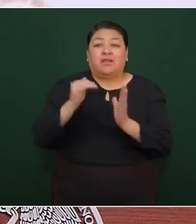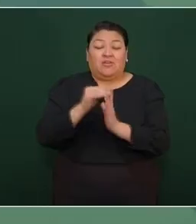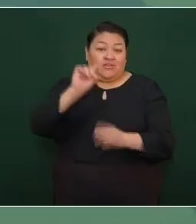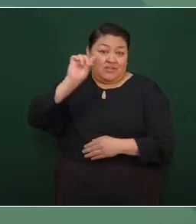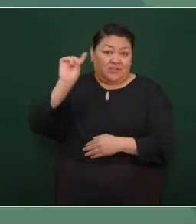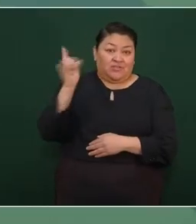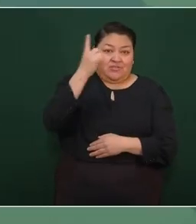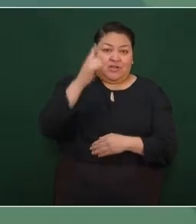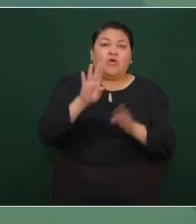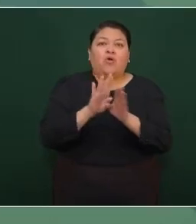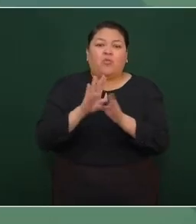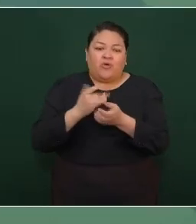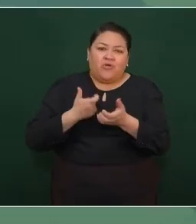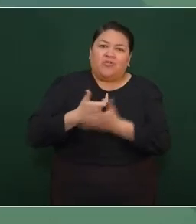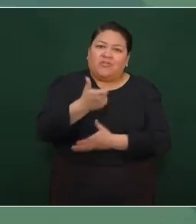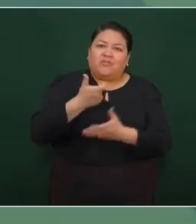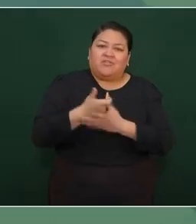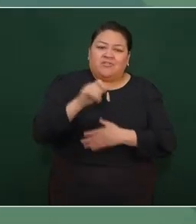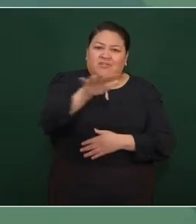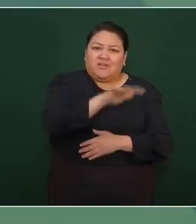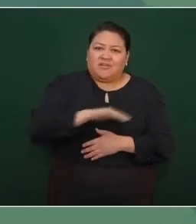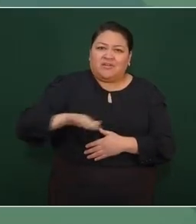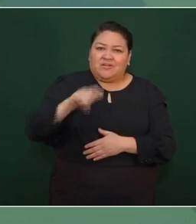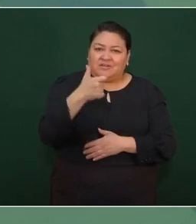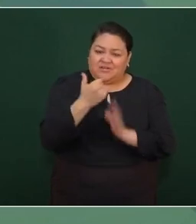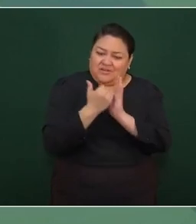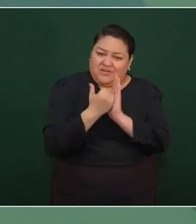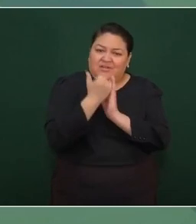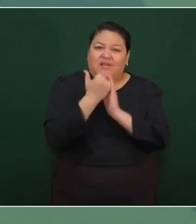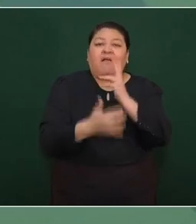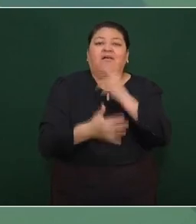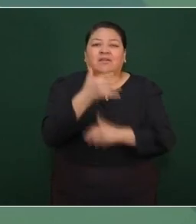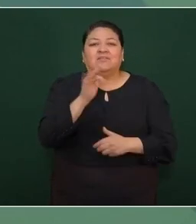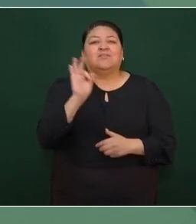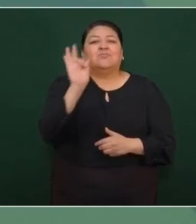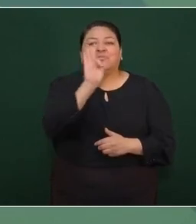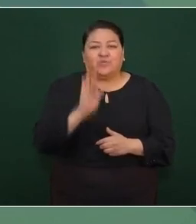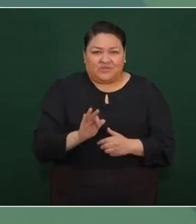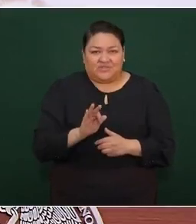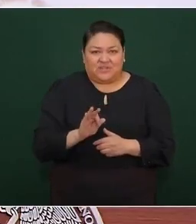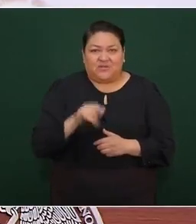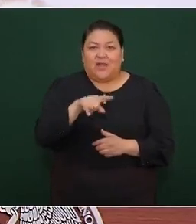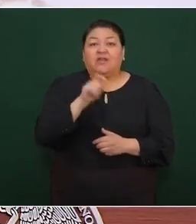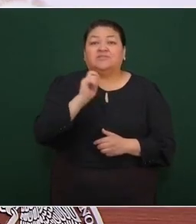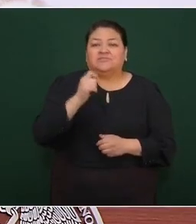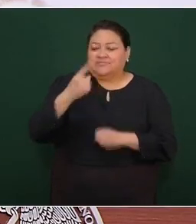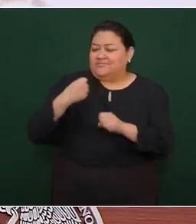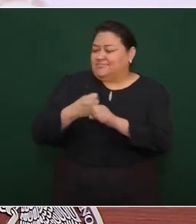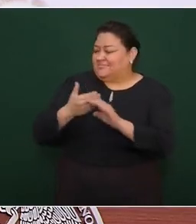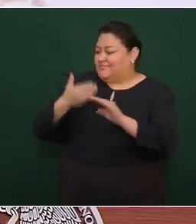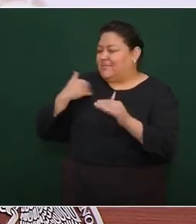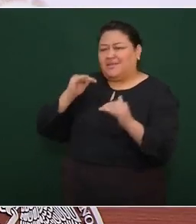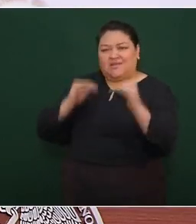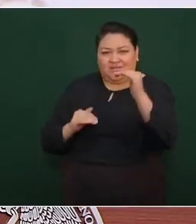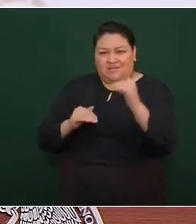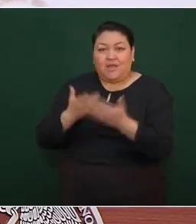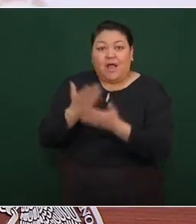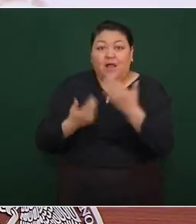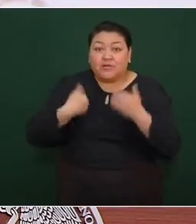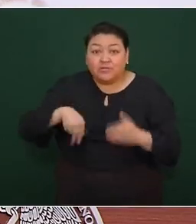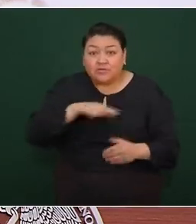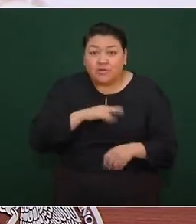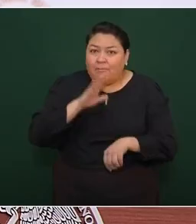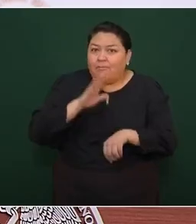concepto de remesas, lo que representa un aumento del 15 por ciento en relación con el año anterior. Y seguimos,